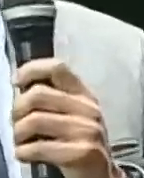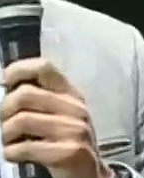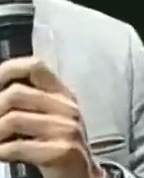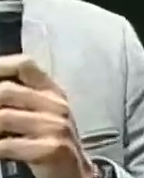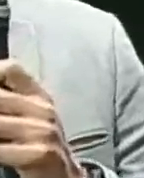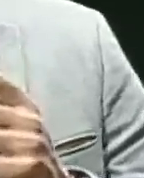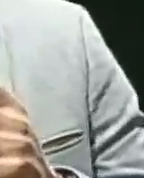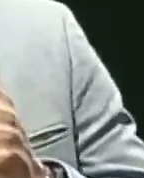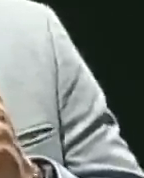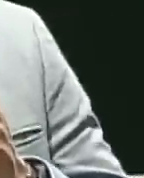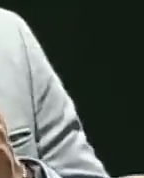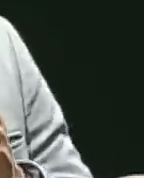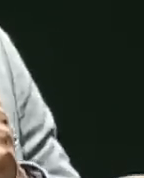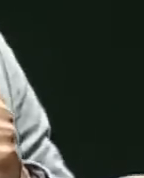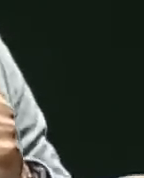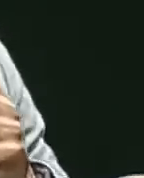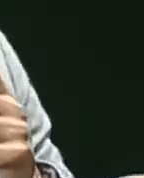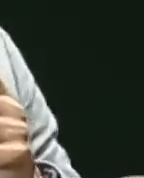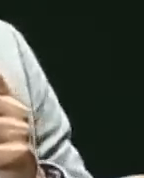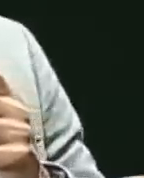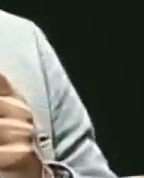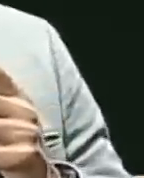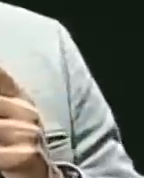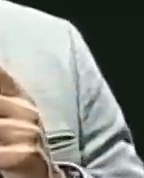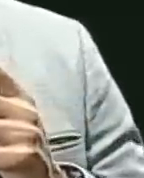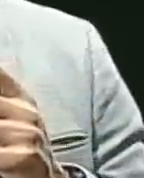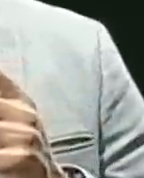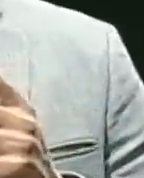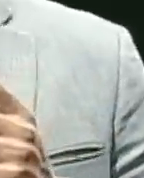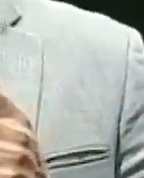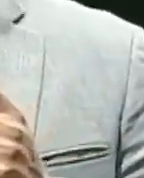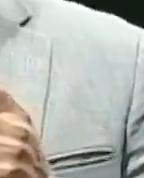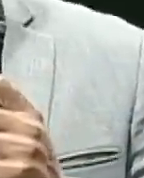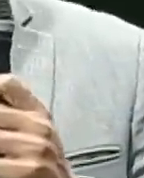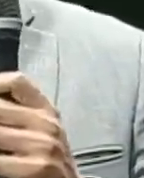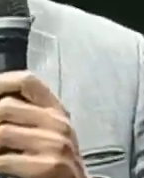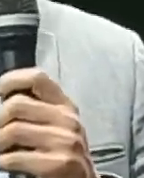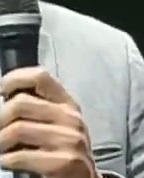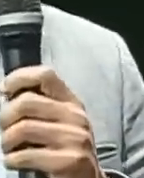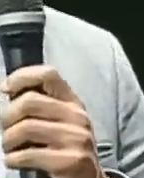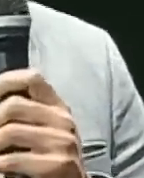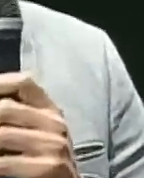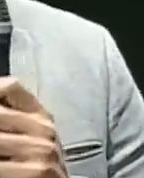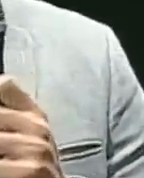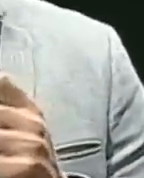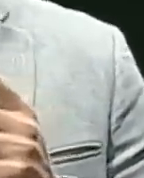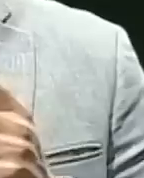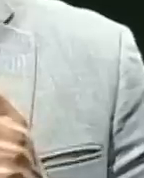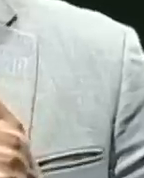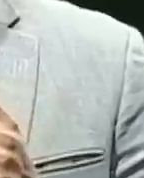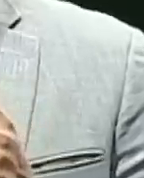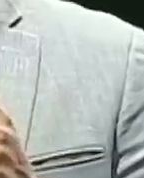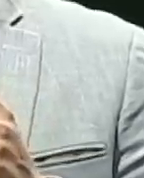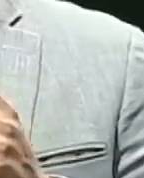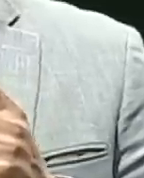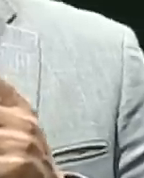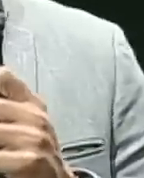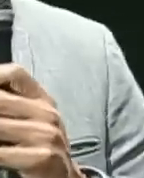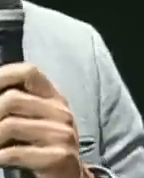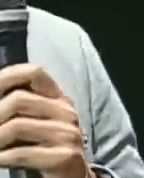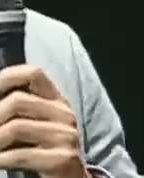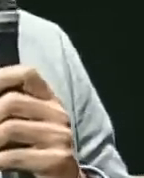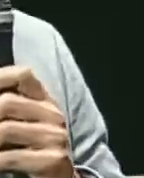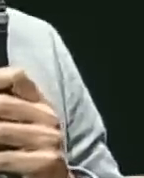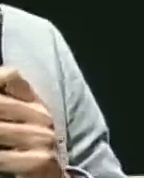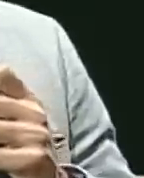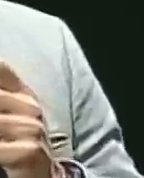requieren que es fundamental uno de los temas que más garantiza hoy por hoy esta ley entrada en vigencia es que